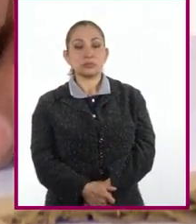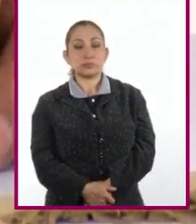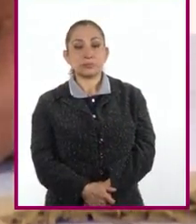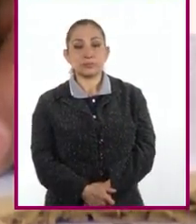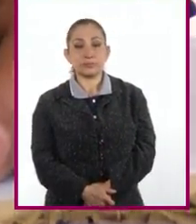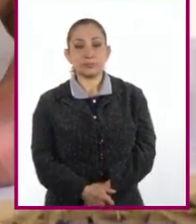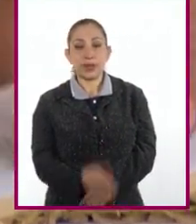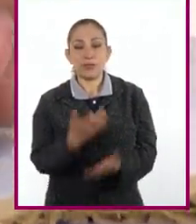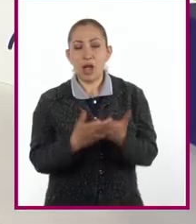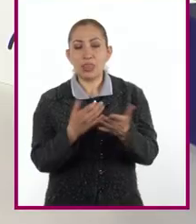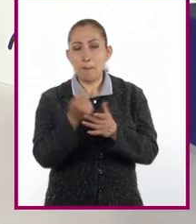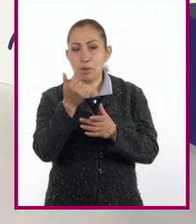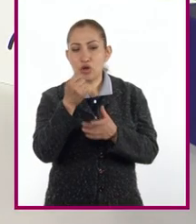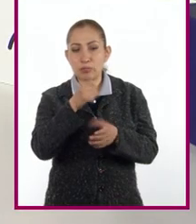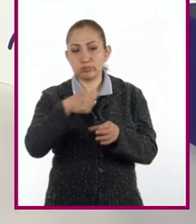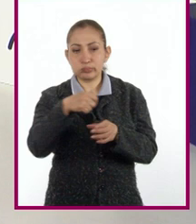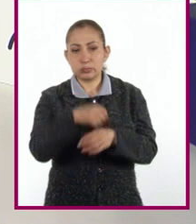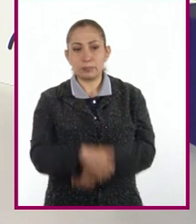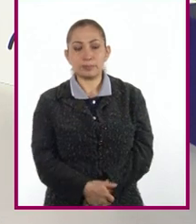Solo falta un poco.